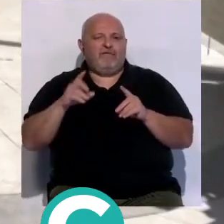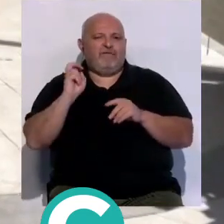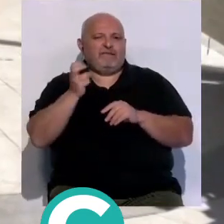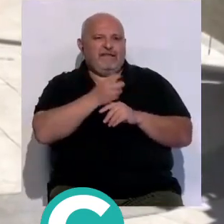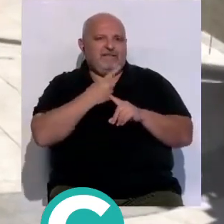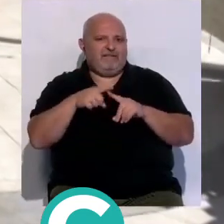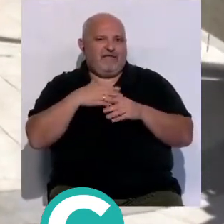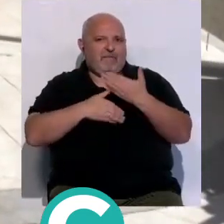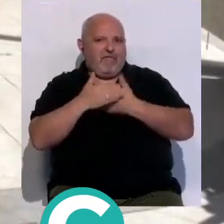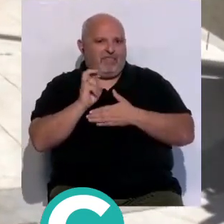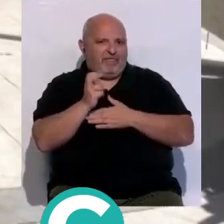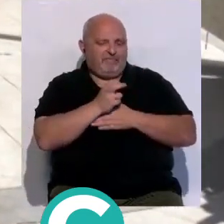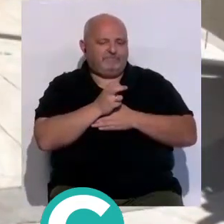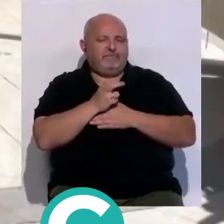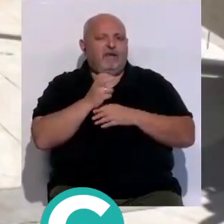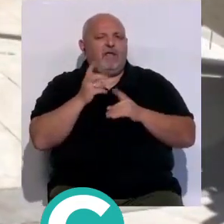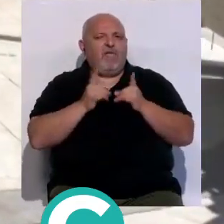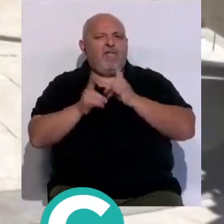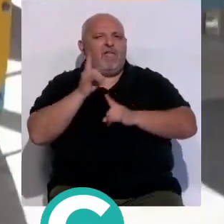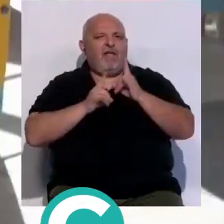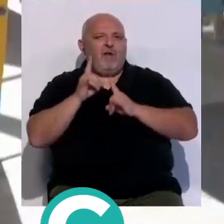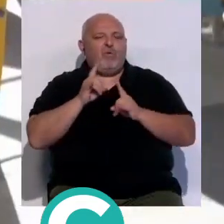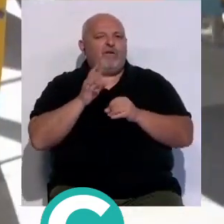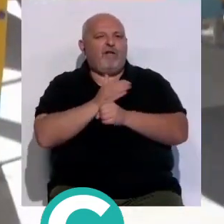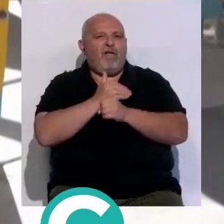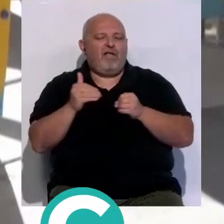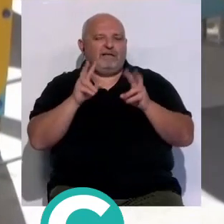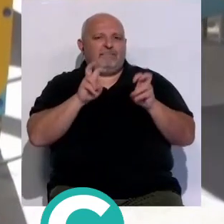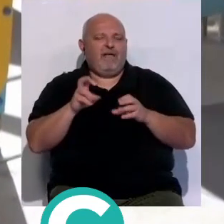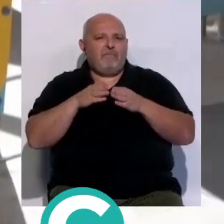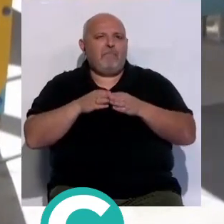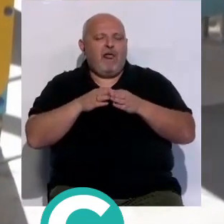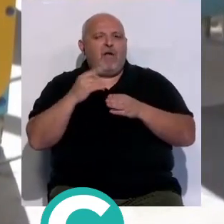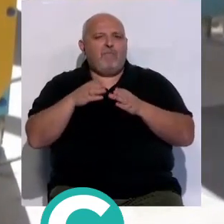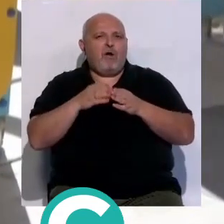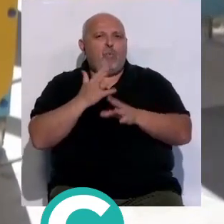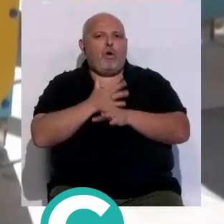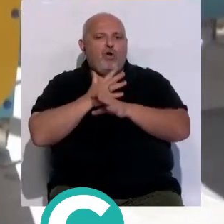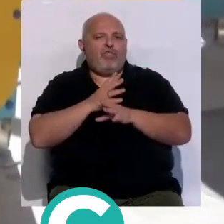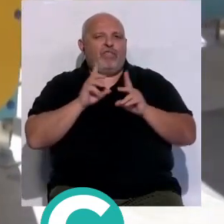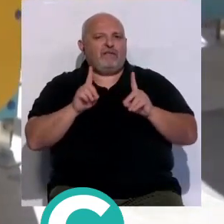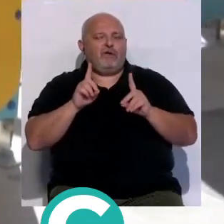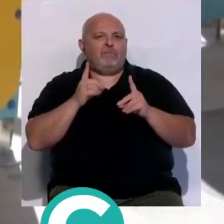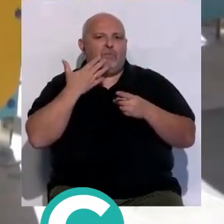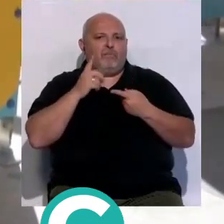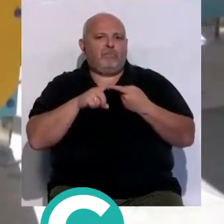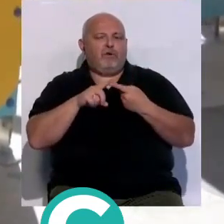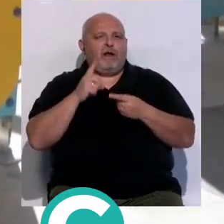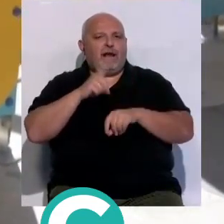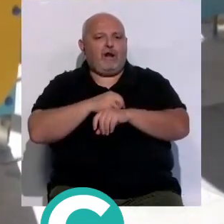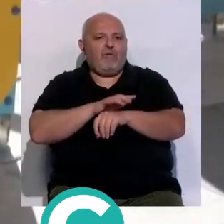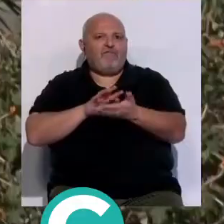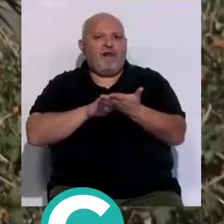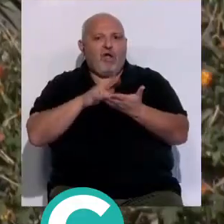diversidad funcional entre los atractivos que ofrece la nueva zona con temática marina está un barco con juegos didácticos tales como un reloj